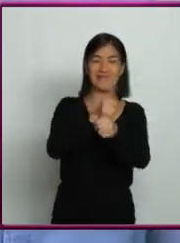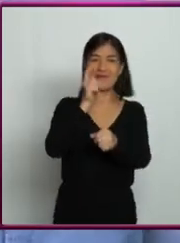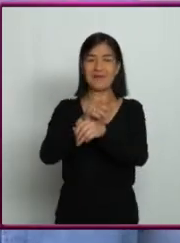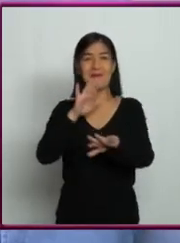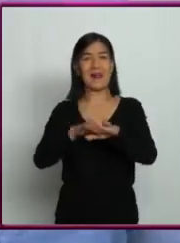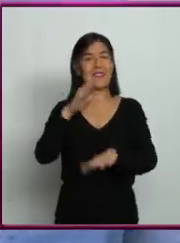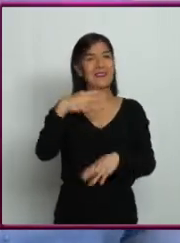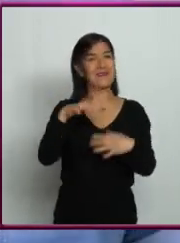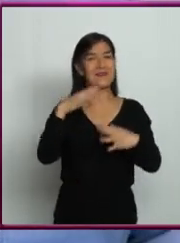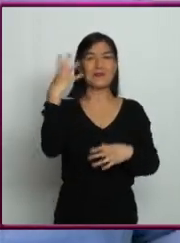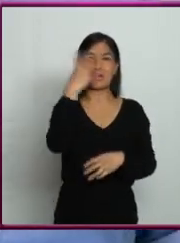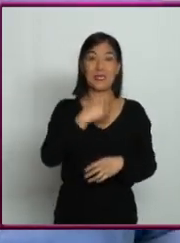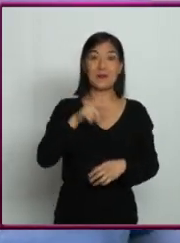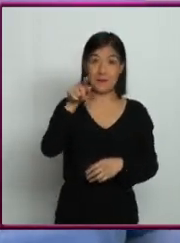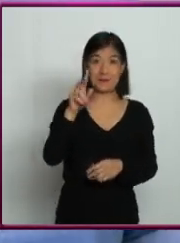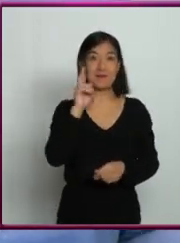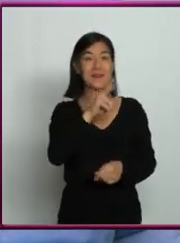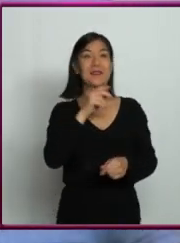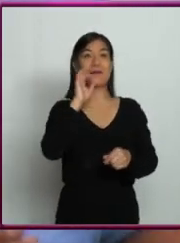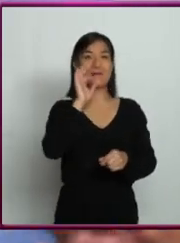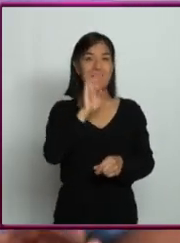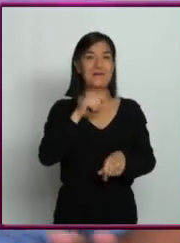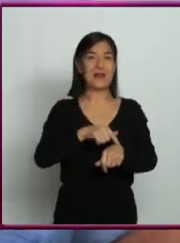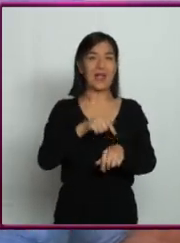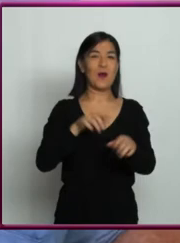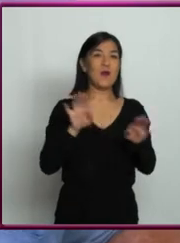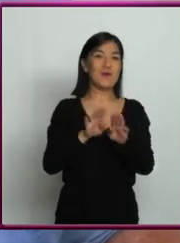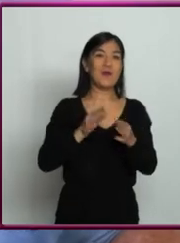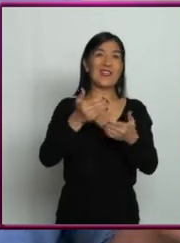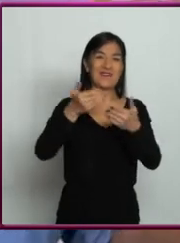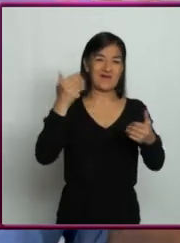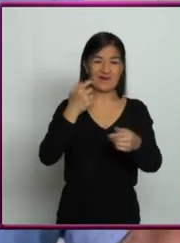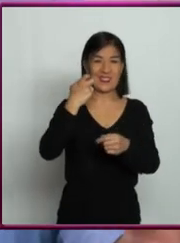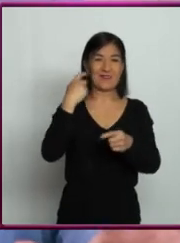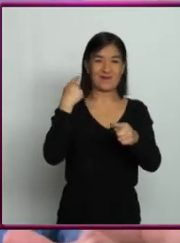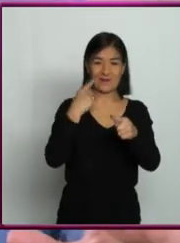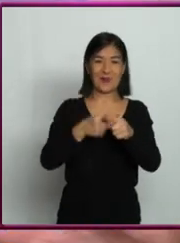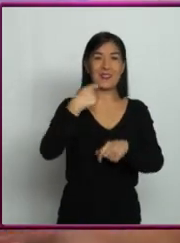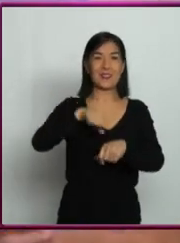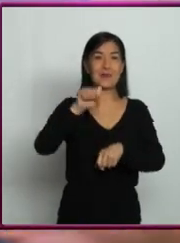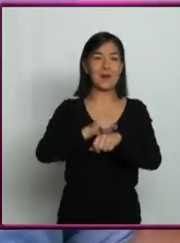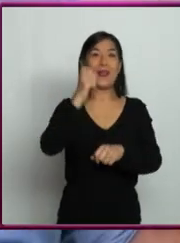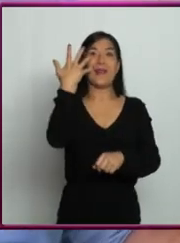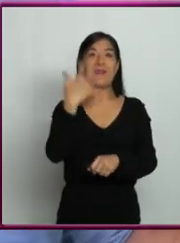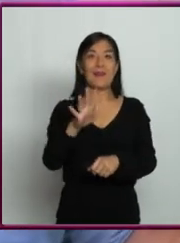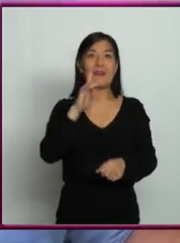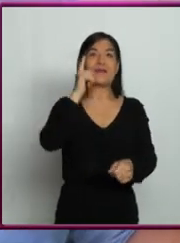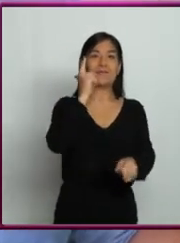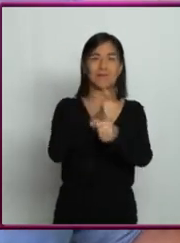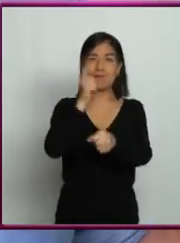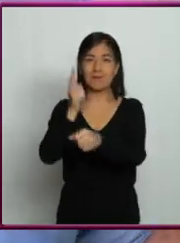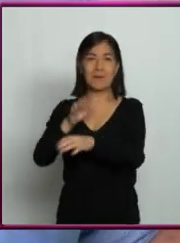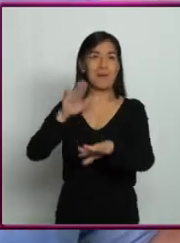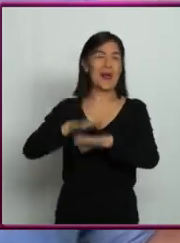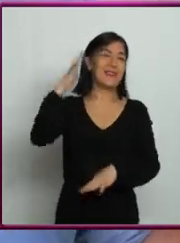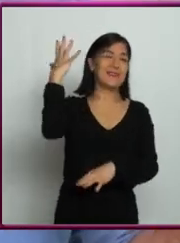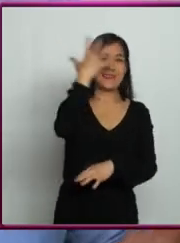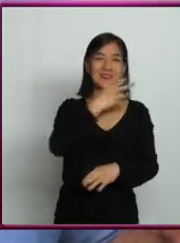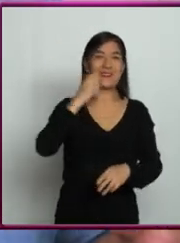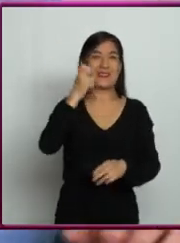Y llega justo a tiempo, ¿recuerdan que la semana no tuvimos tiempo de explorar los 10 descubrimientos más asombrosos del universo?